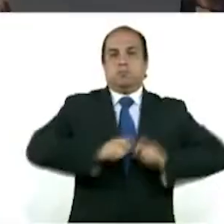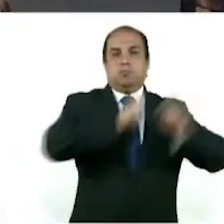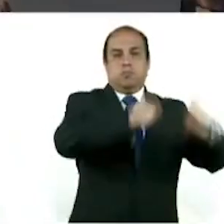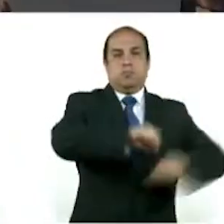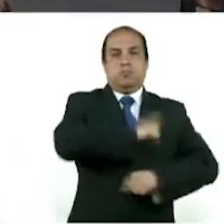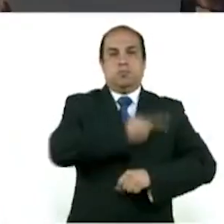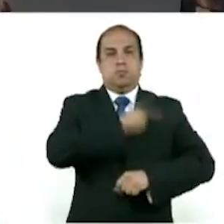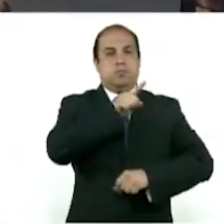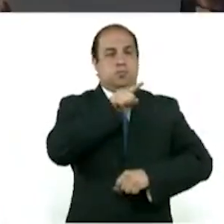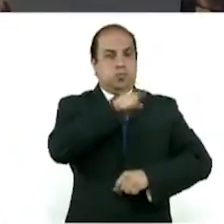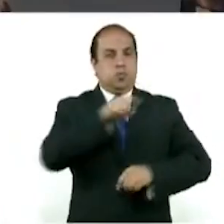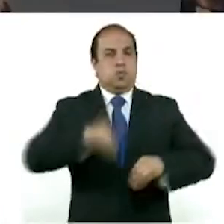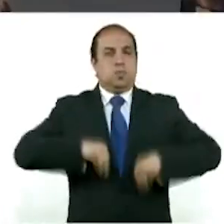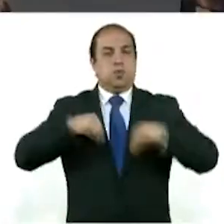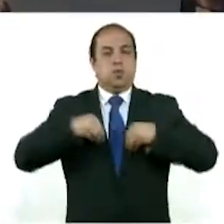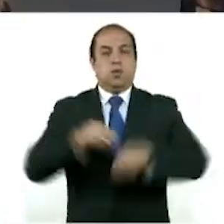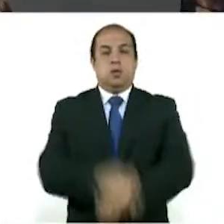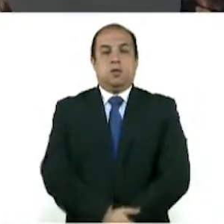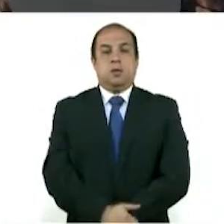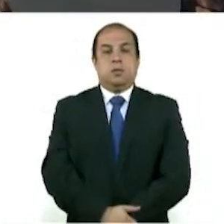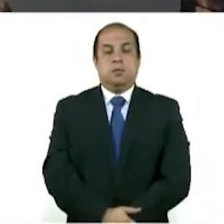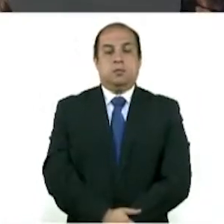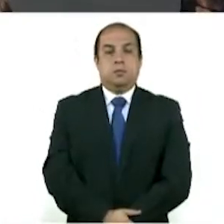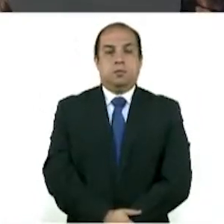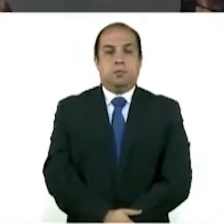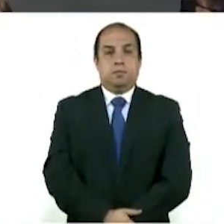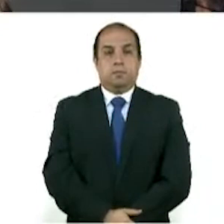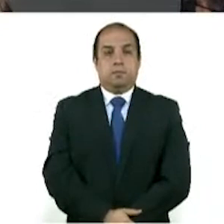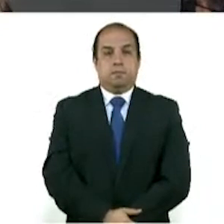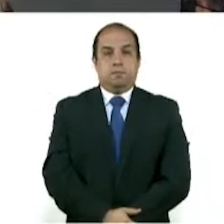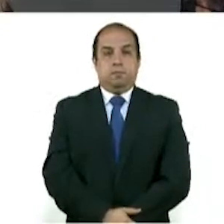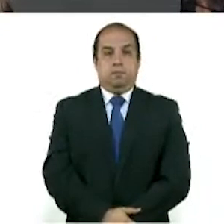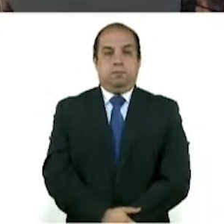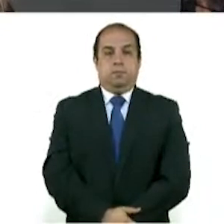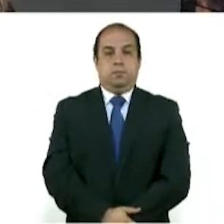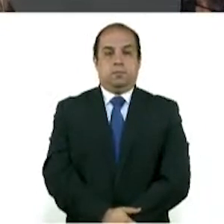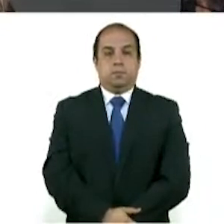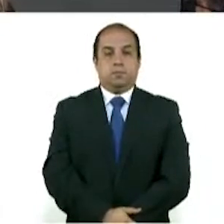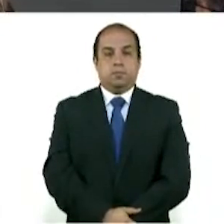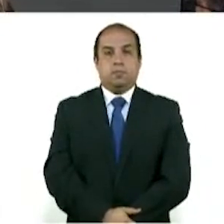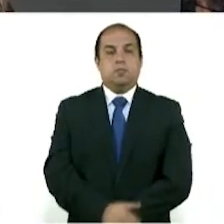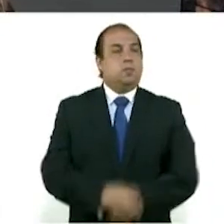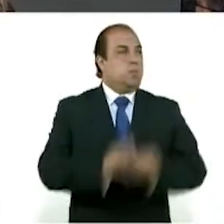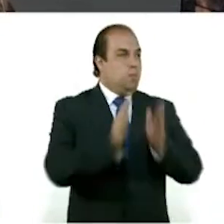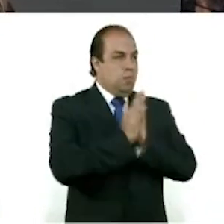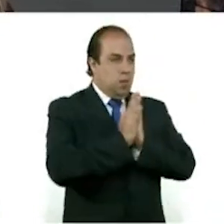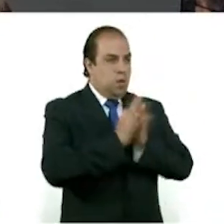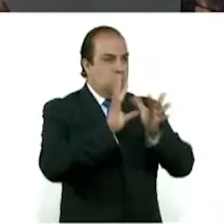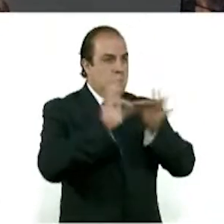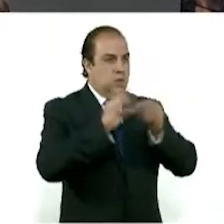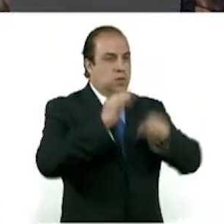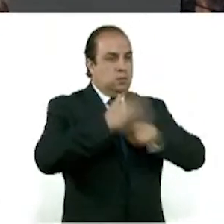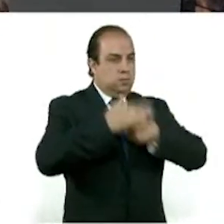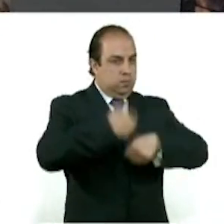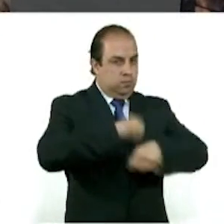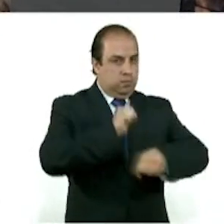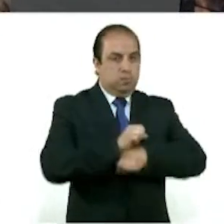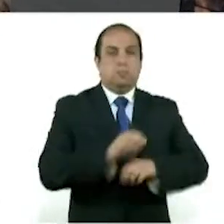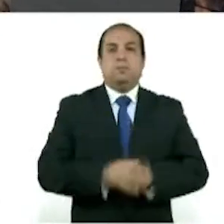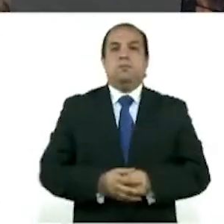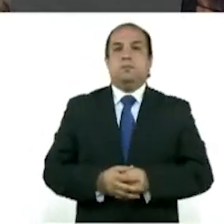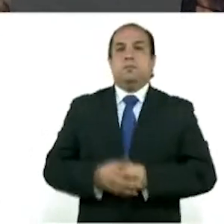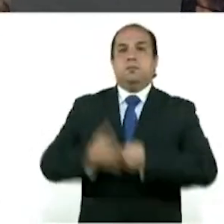El director de gobierno digital Eduardo Clark informó que esperan la confirmación del gobierno federal para la